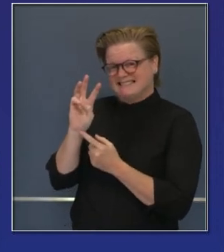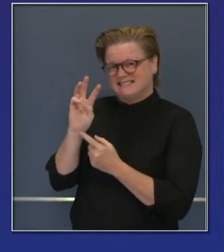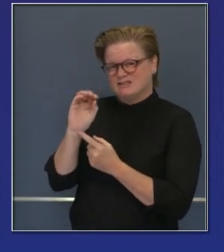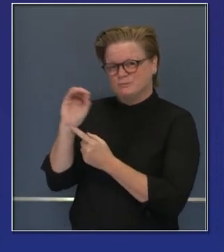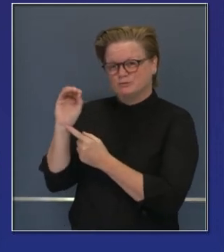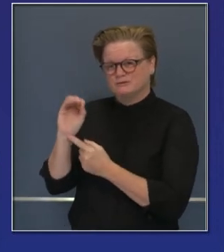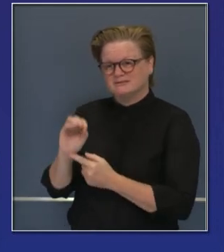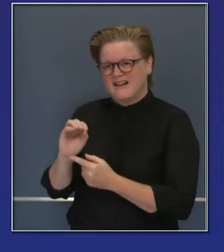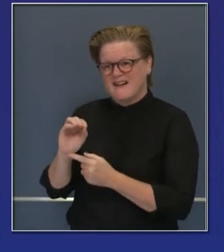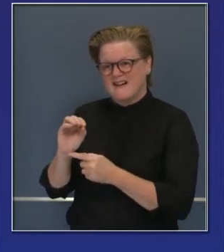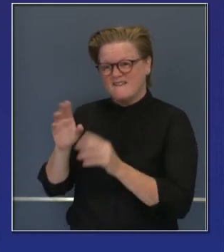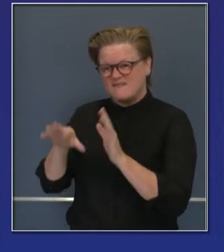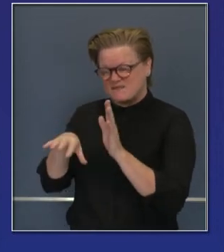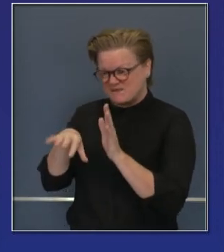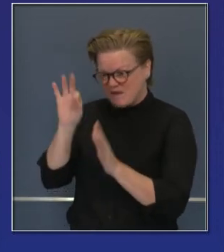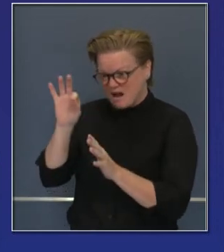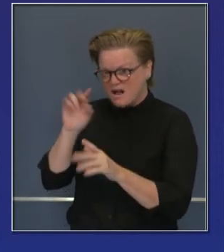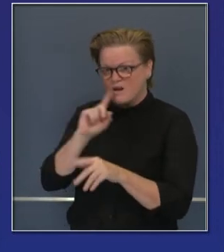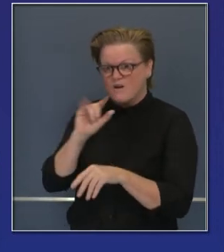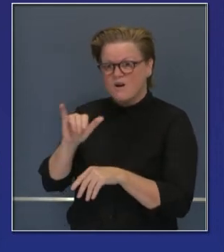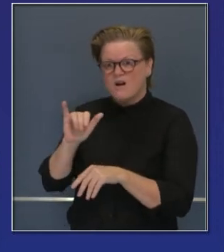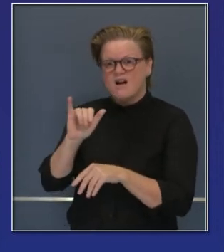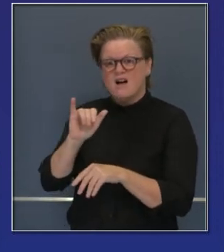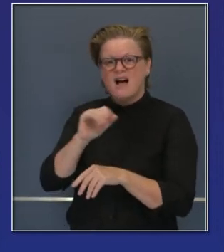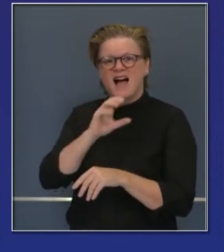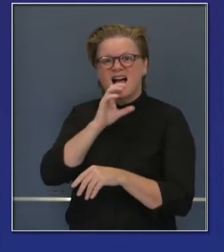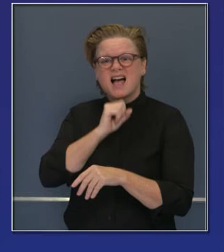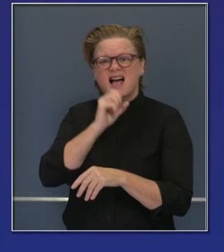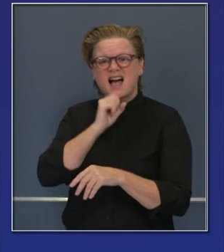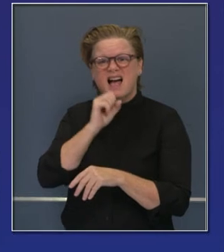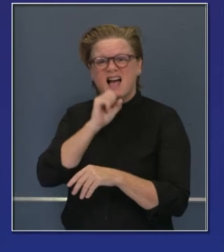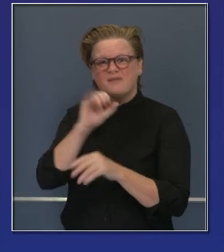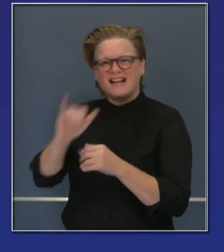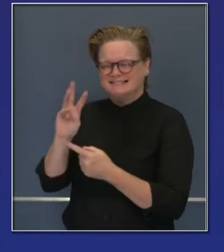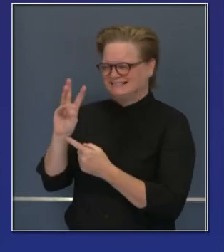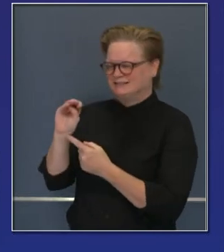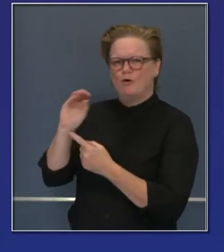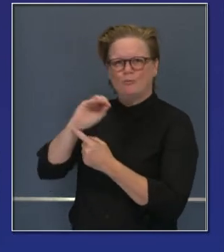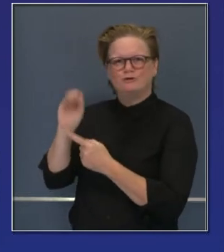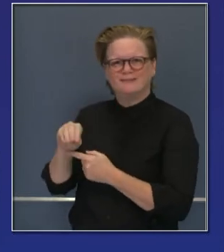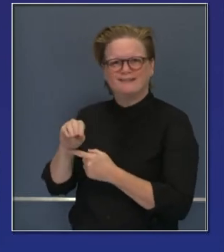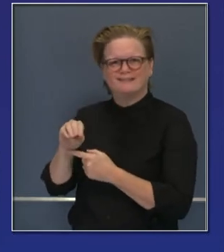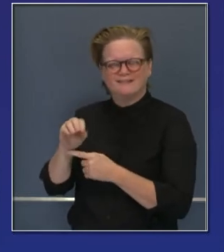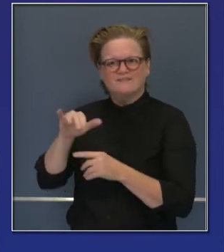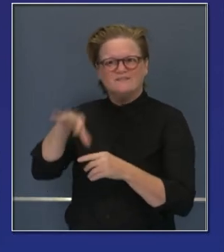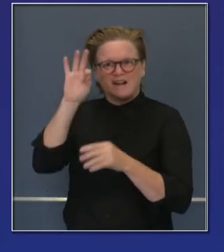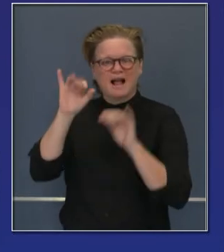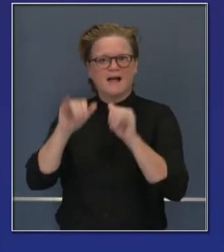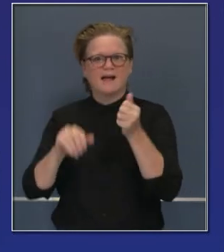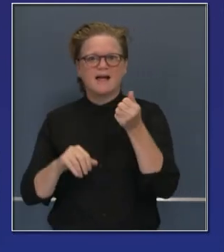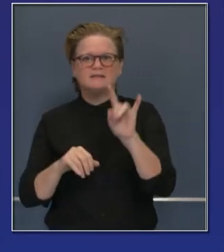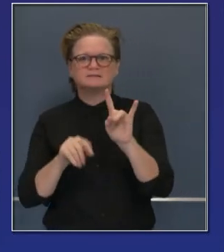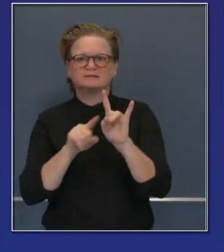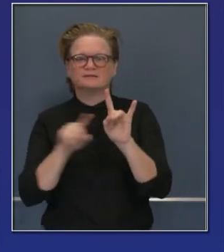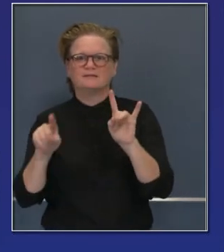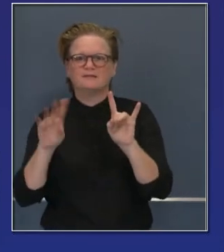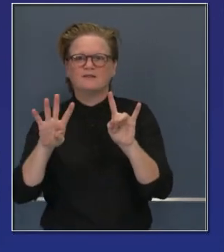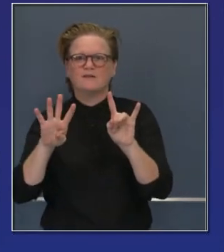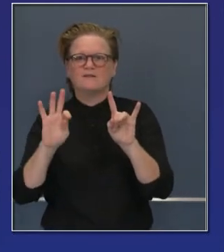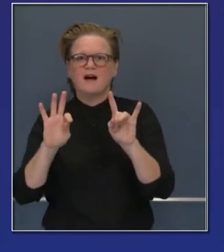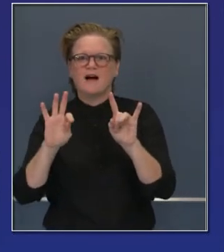casos son entre esos 19 a 49 años de edad